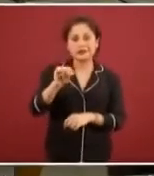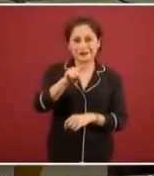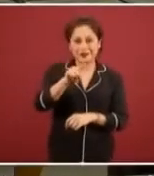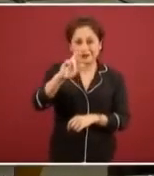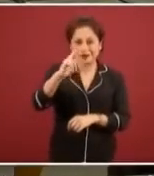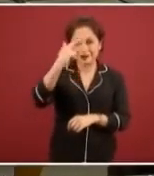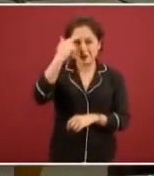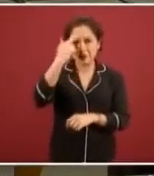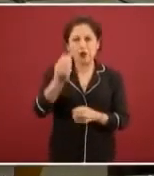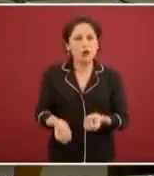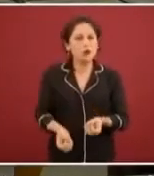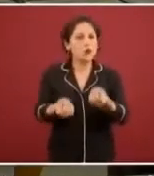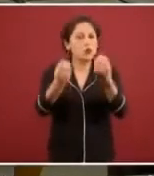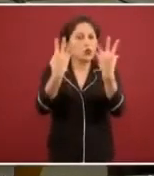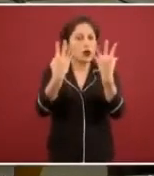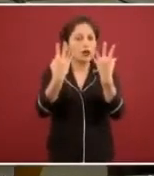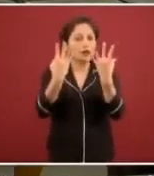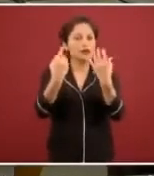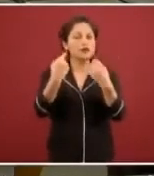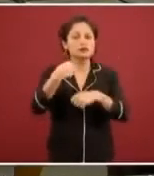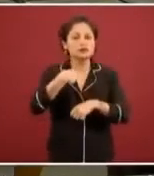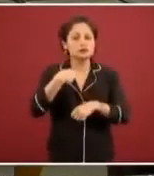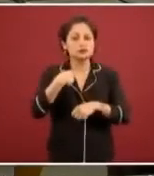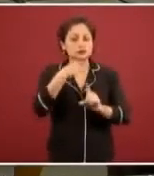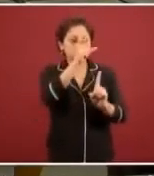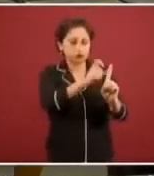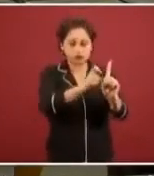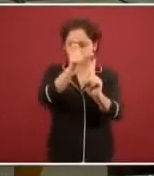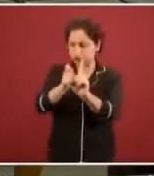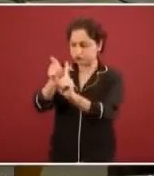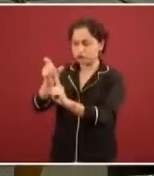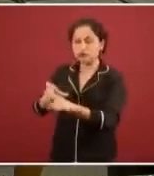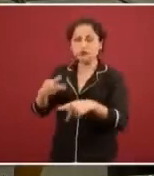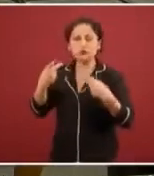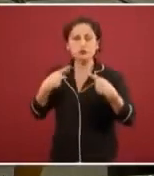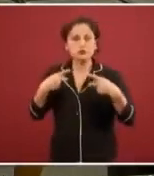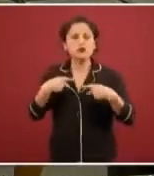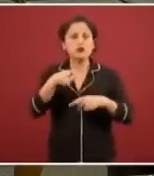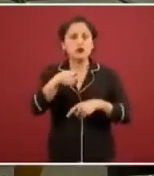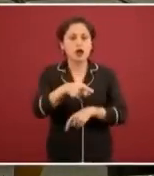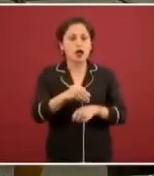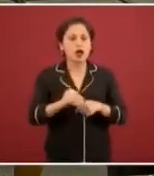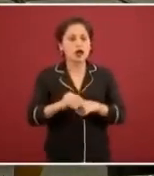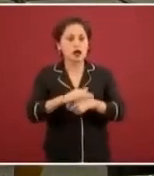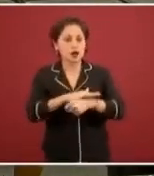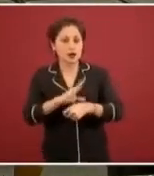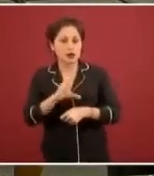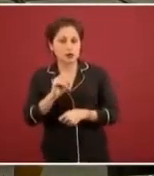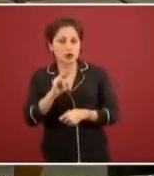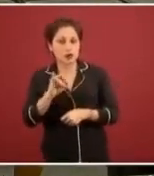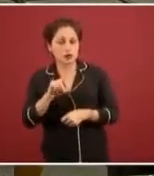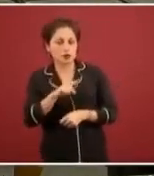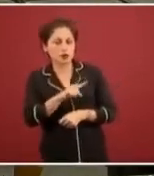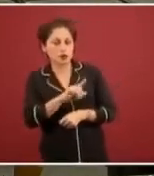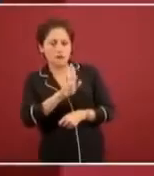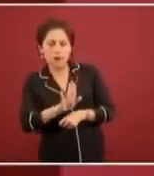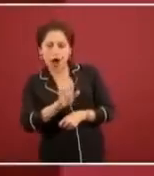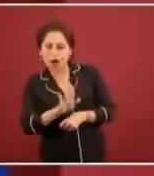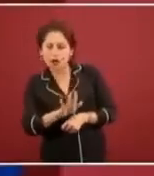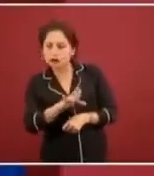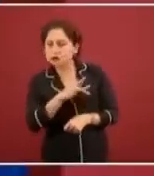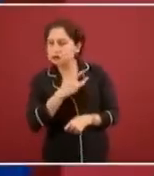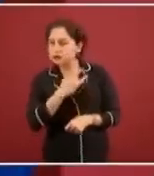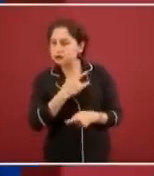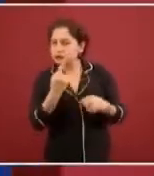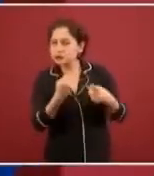de cuántas muestras que tomé en personas que cumplen la definición de COVID, sospechoso de COVID, en